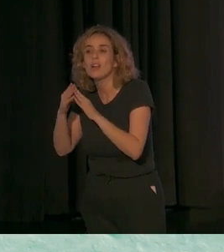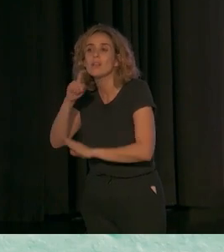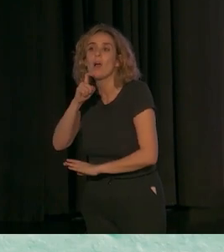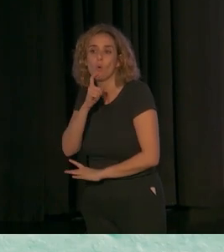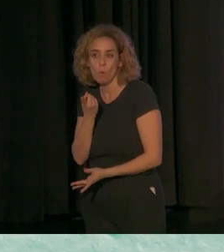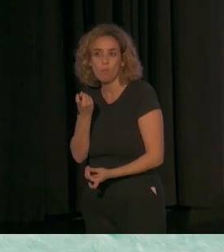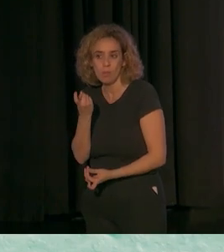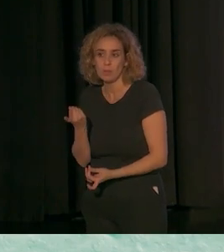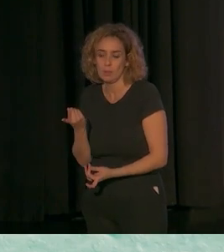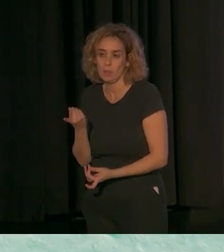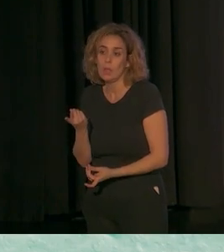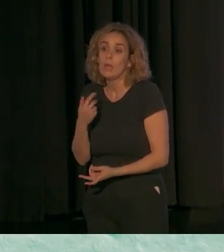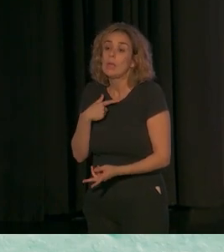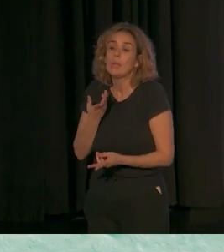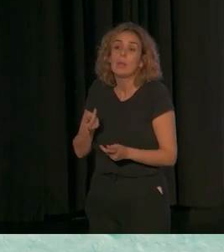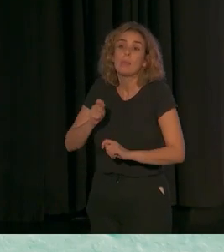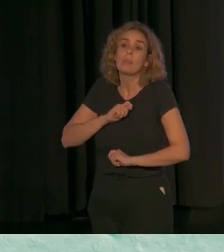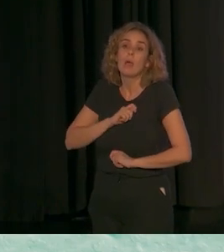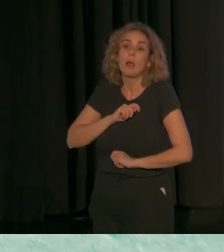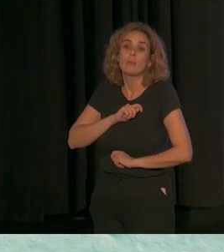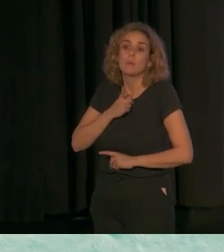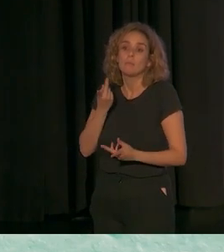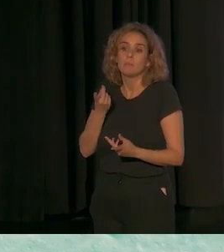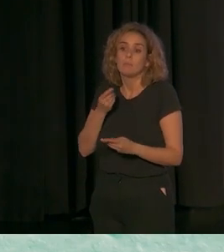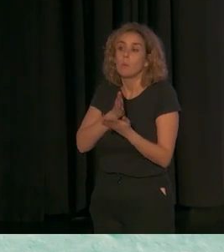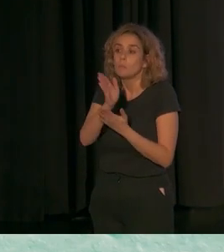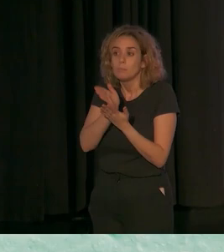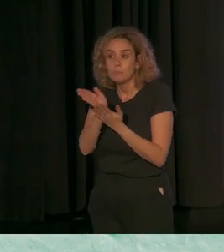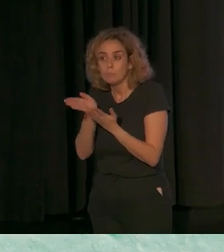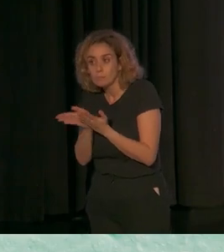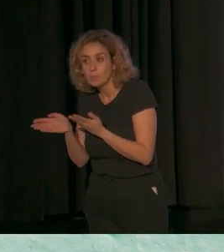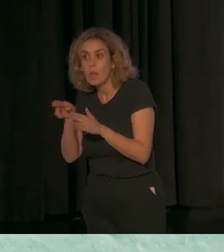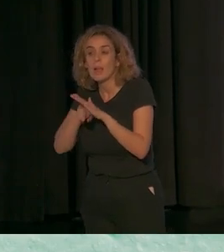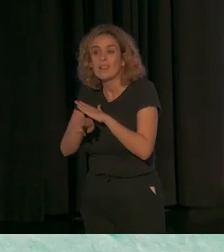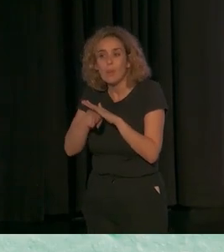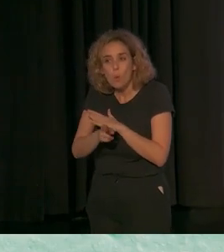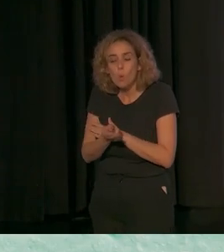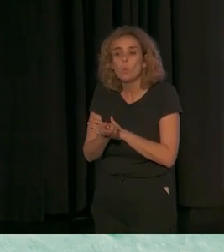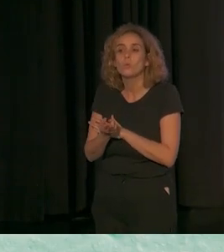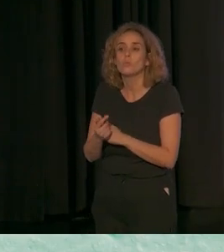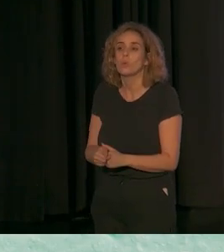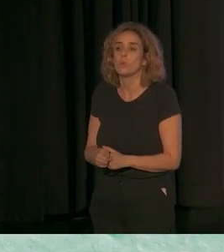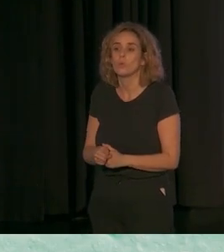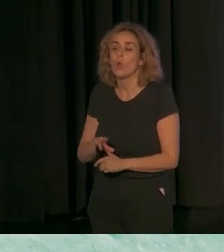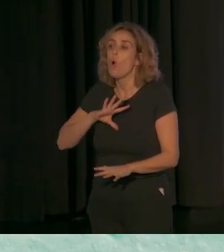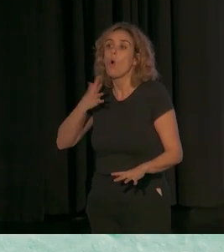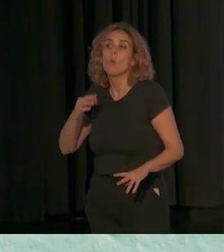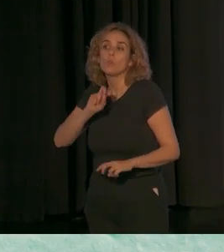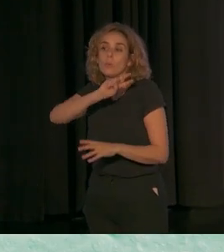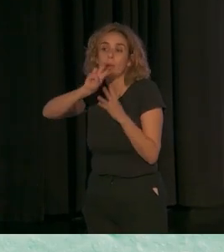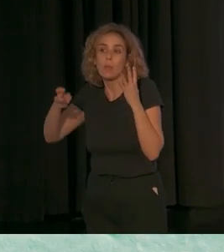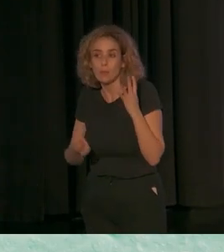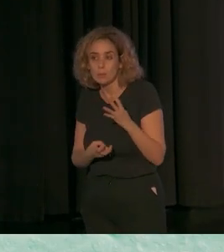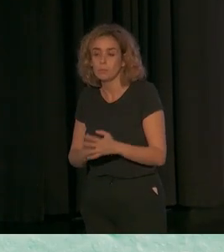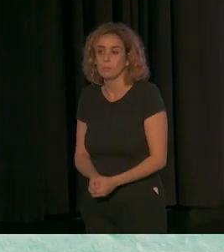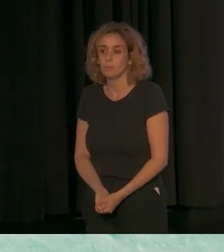sobre todo recibir alternativas respecto de los recursos de las posibilidades etc. En